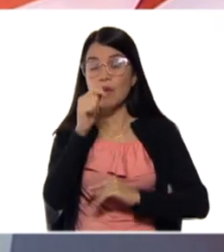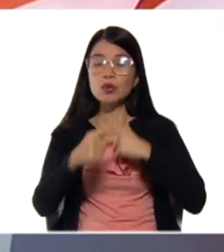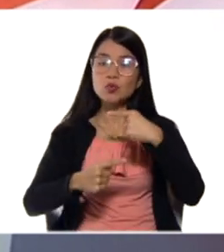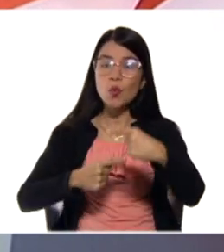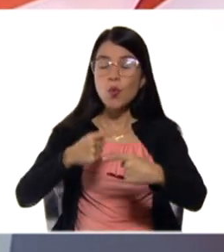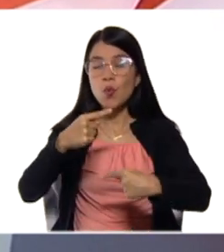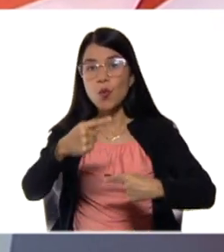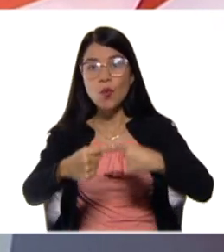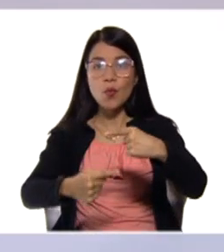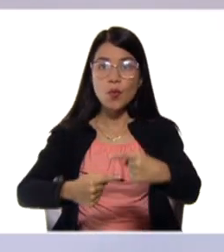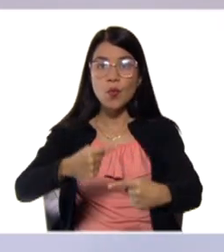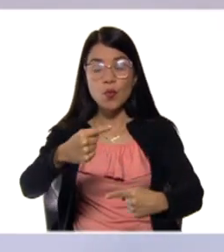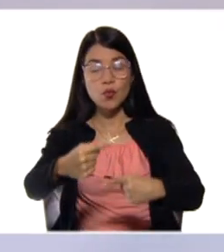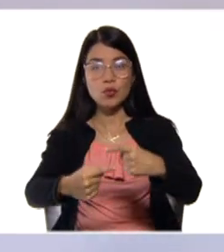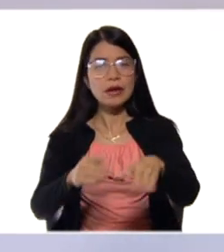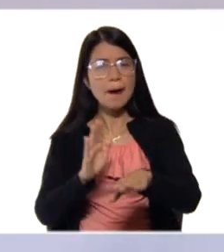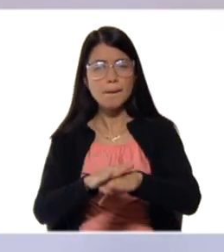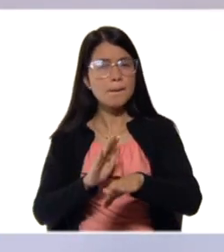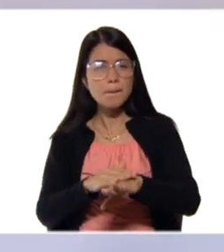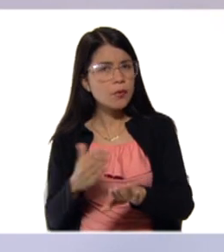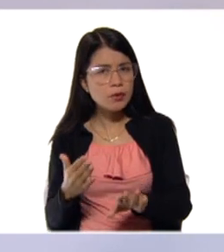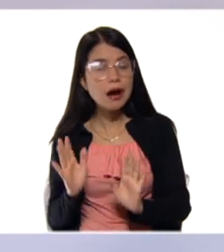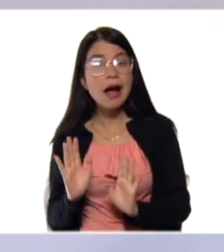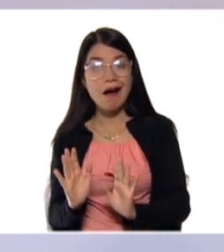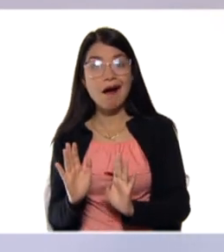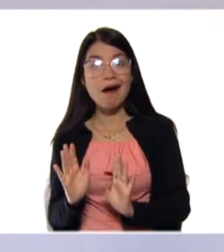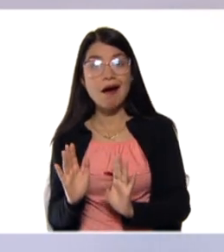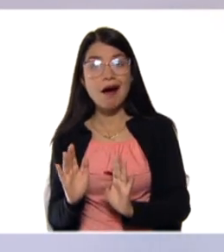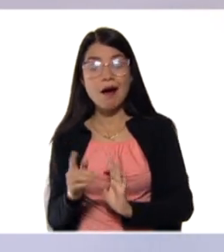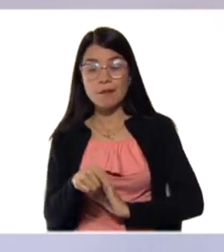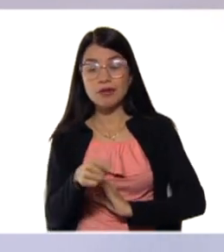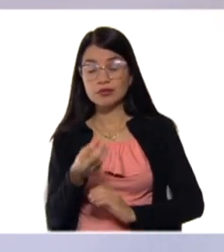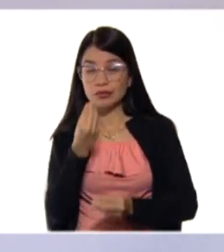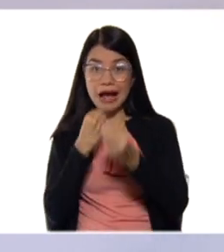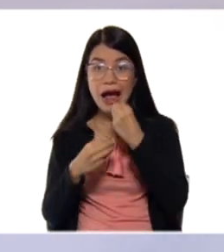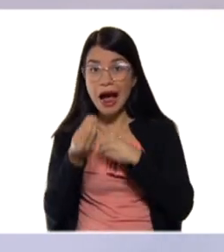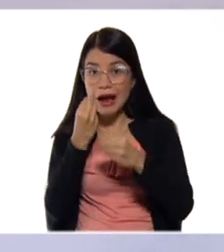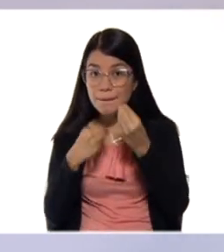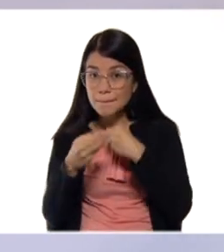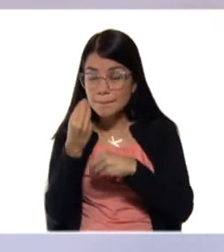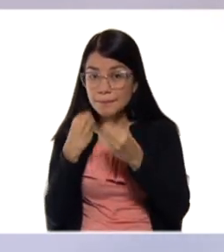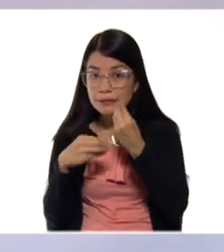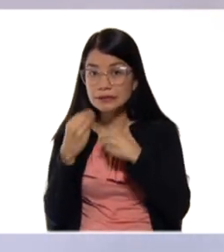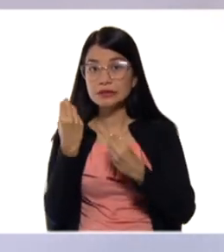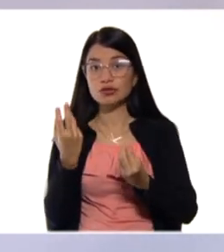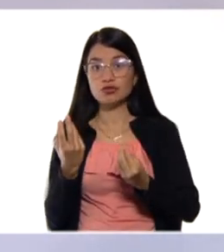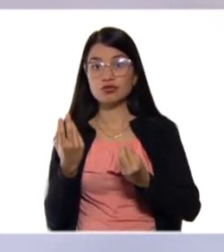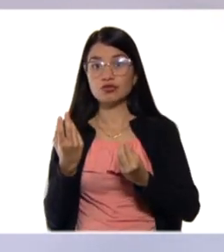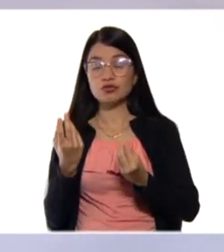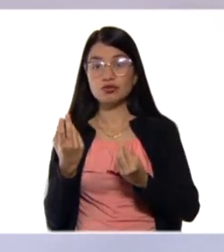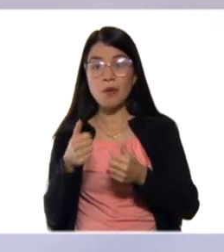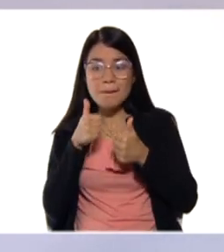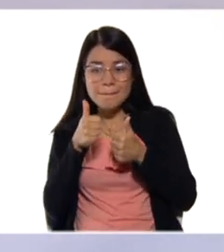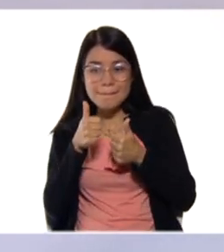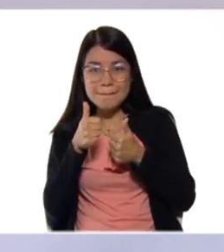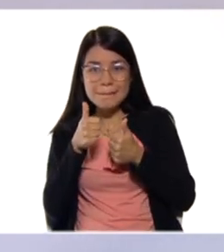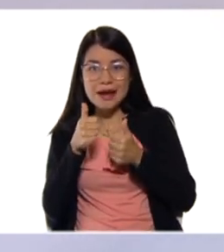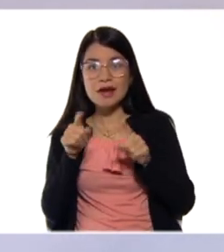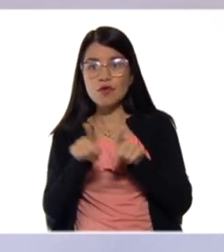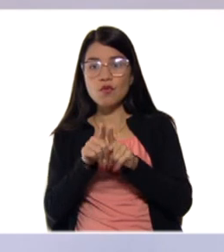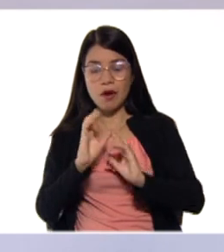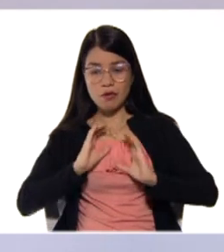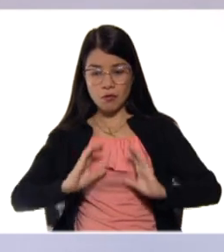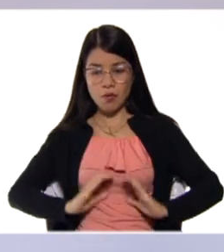¿Por qué? Porque es parte de nuestra alimentación, de nuestra nutrición, de mantener un equilibrio.